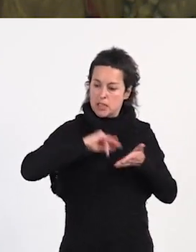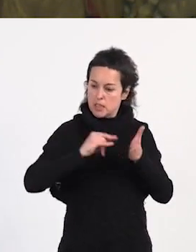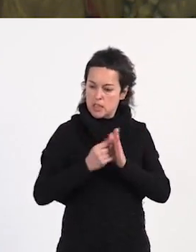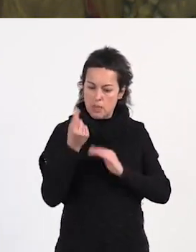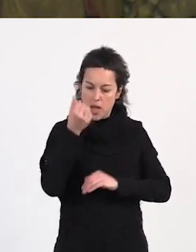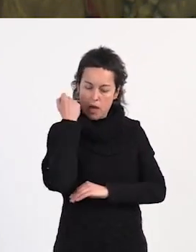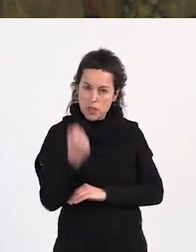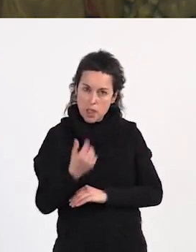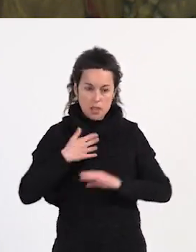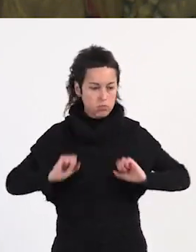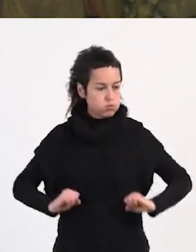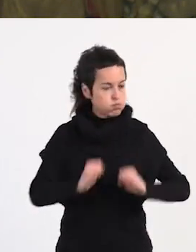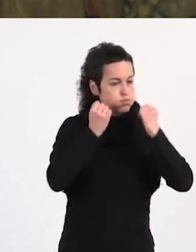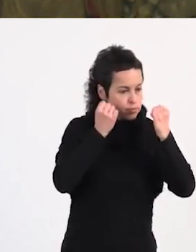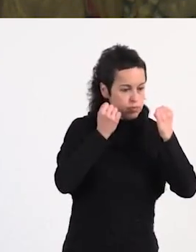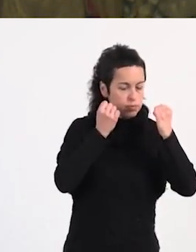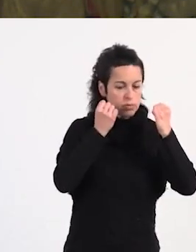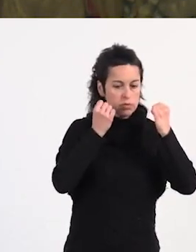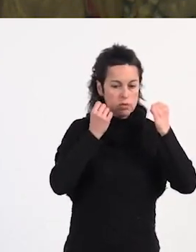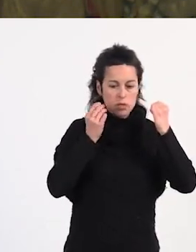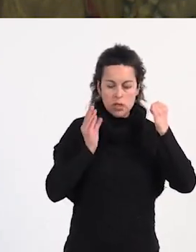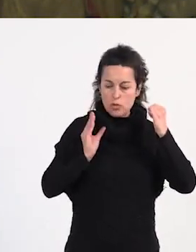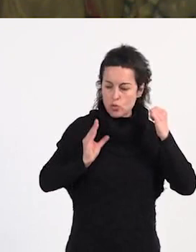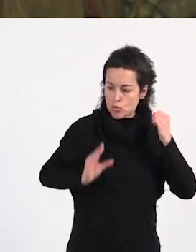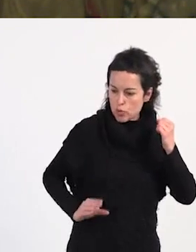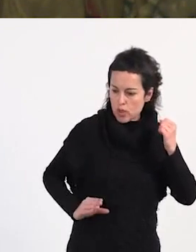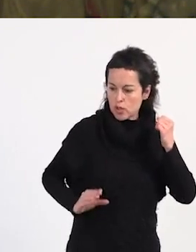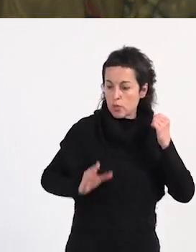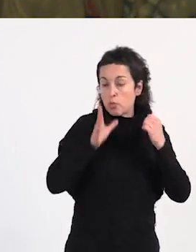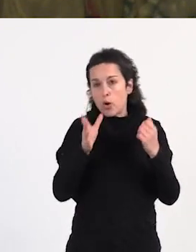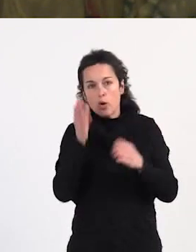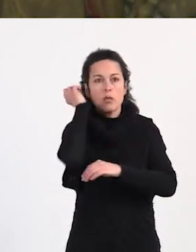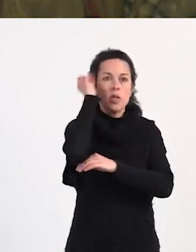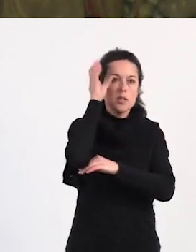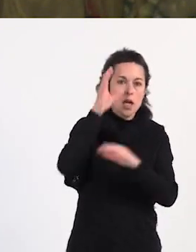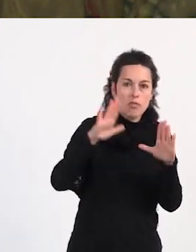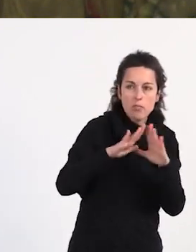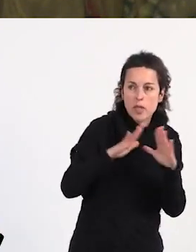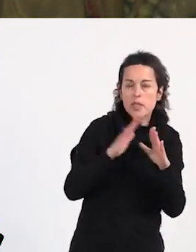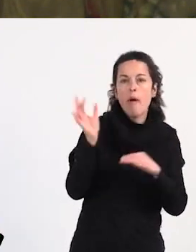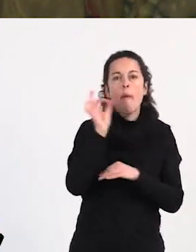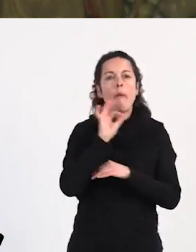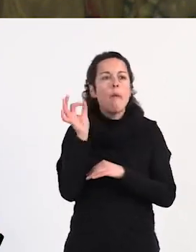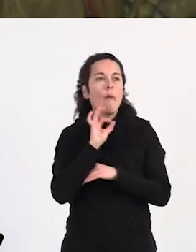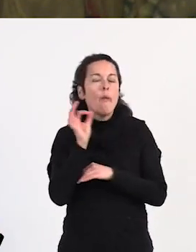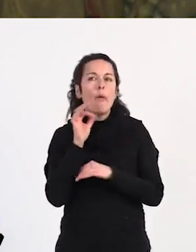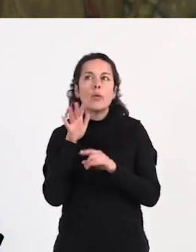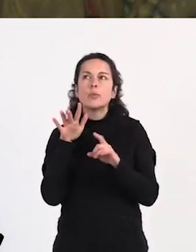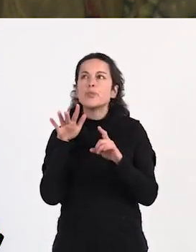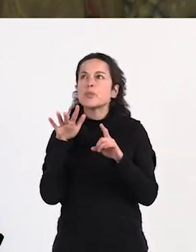capitalismo de los sueldos de charlas feministas o de